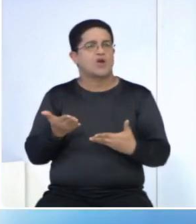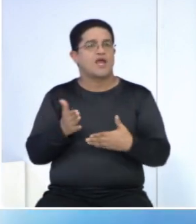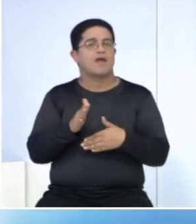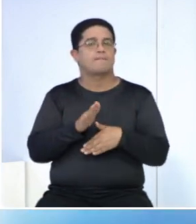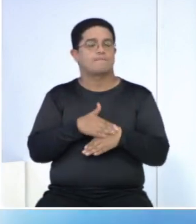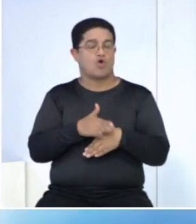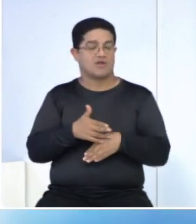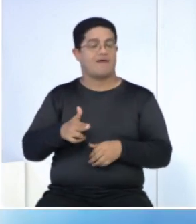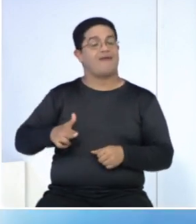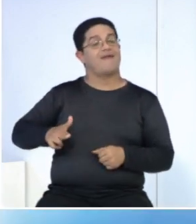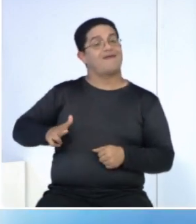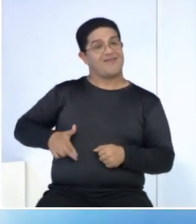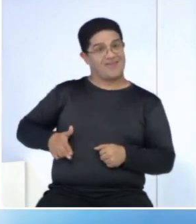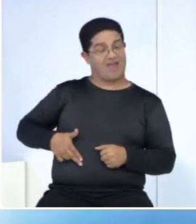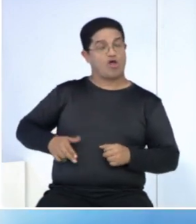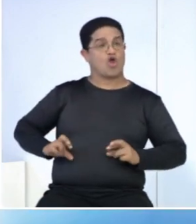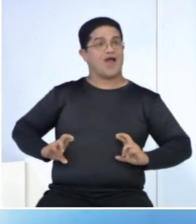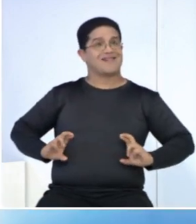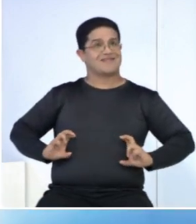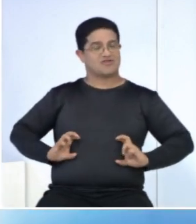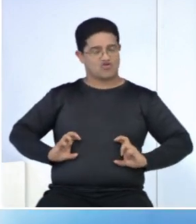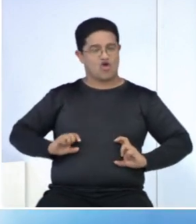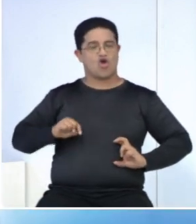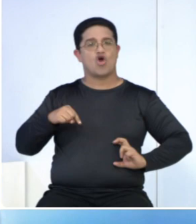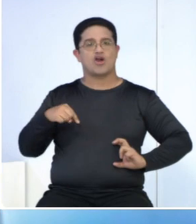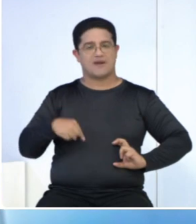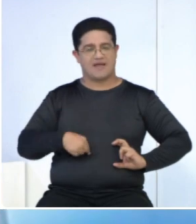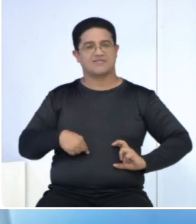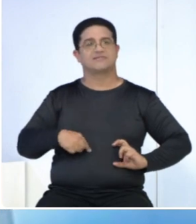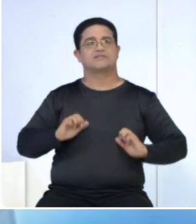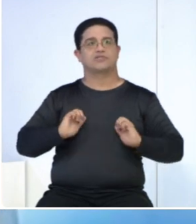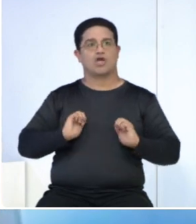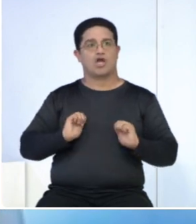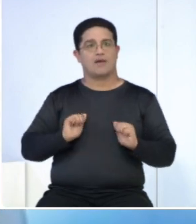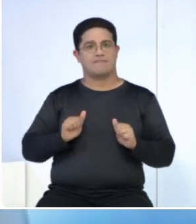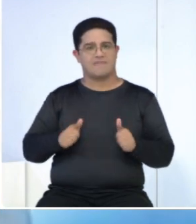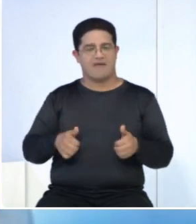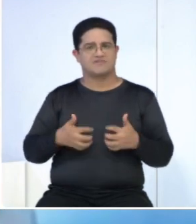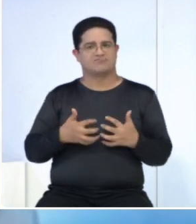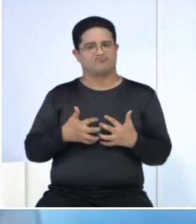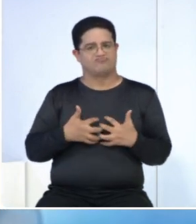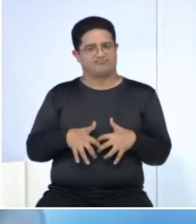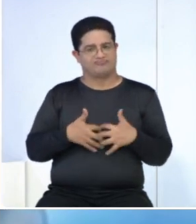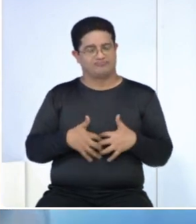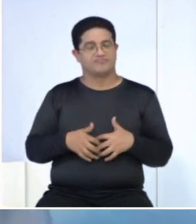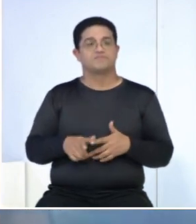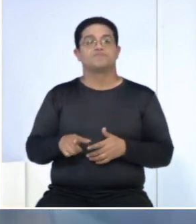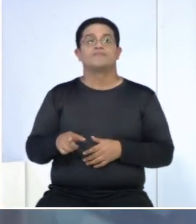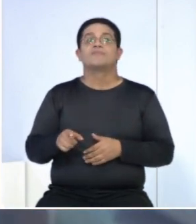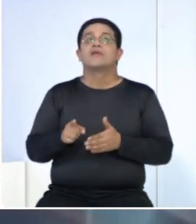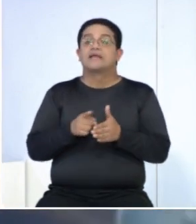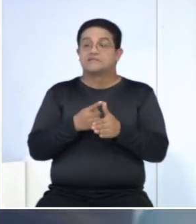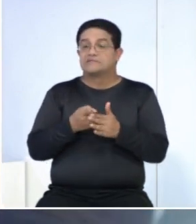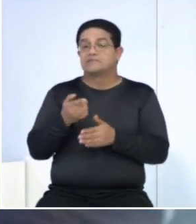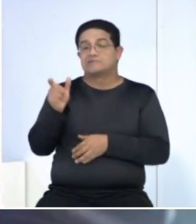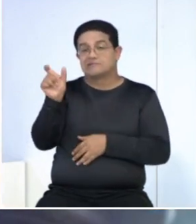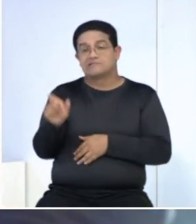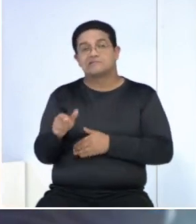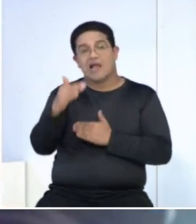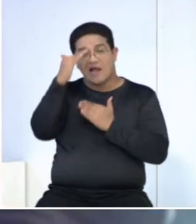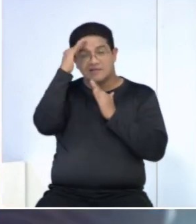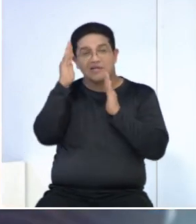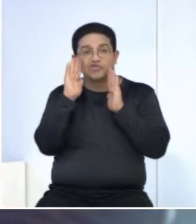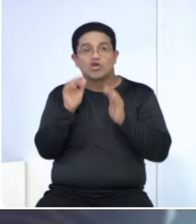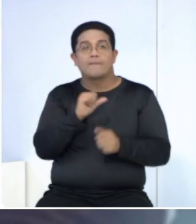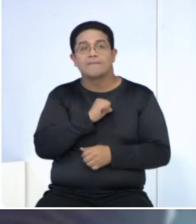como el hígado y los riñones, mantiene un equilibrio resistente. La atención personalizada e individualizada son